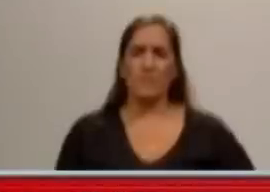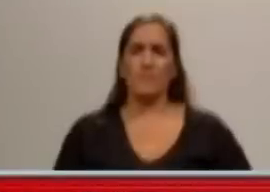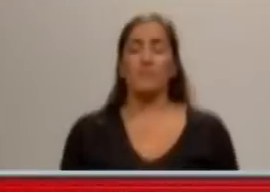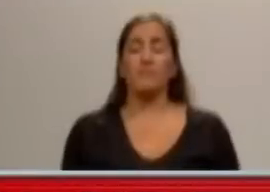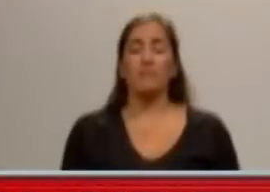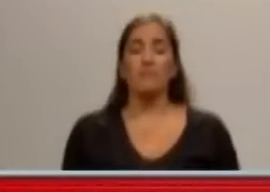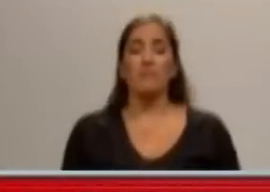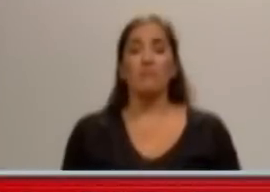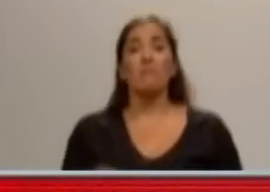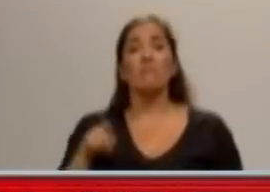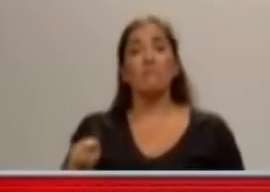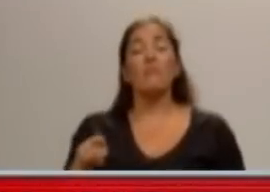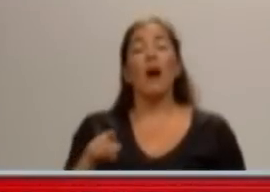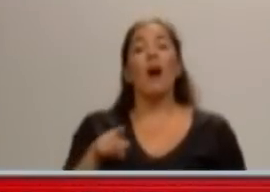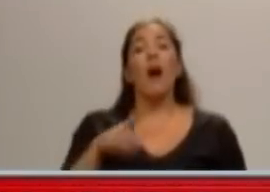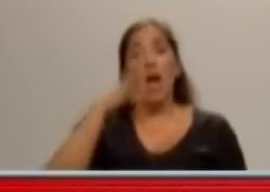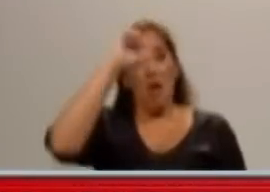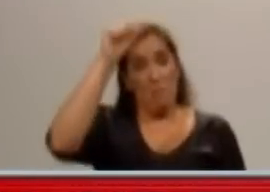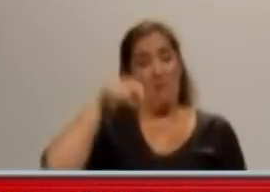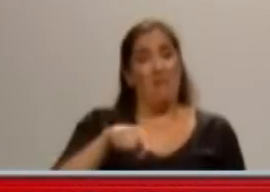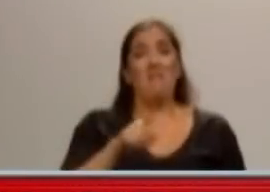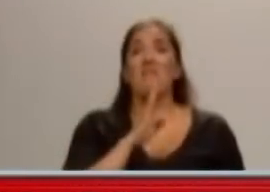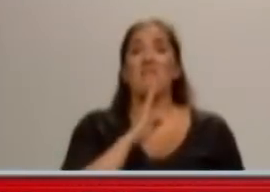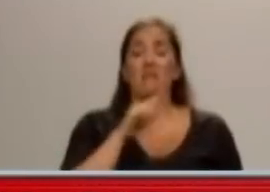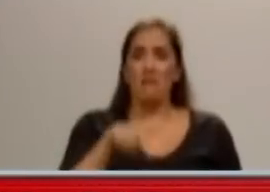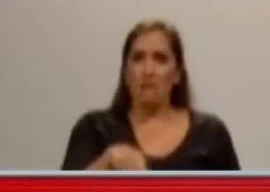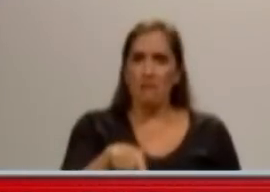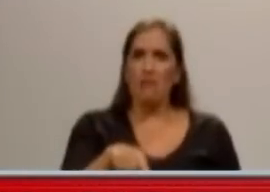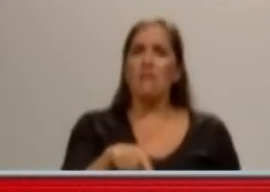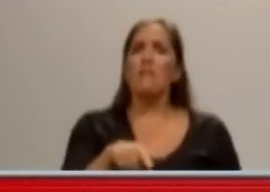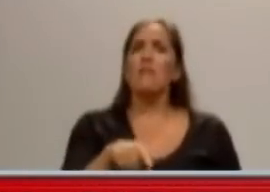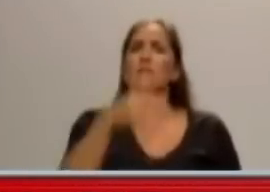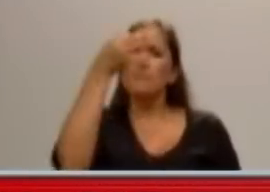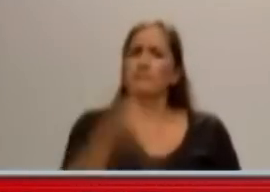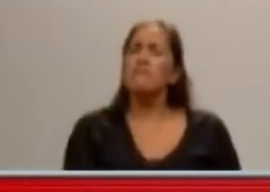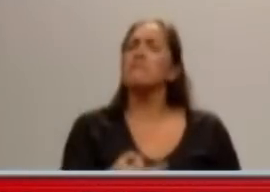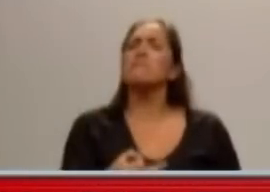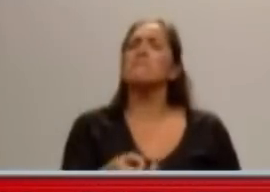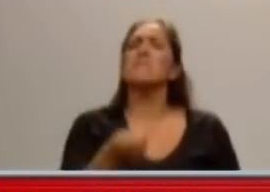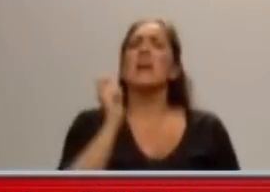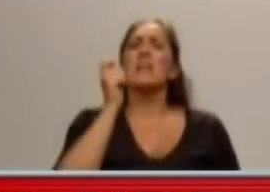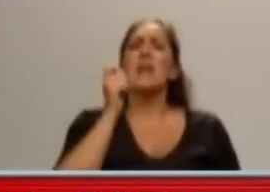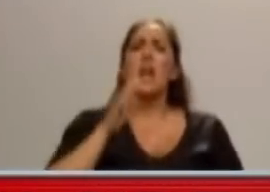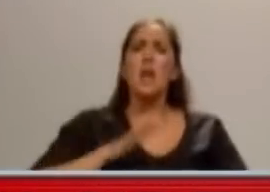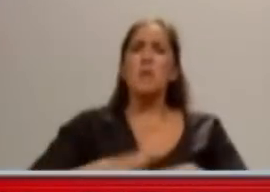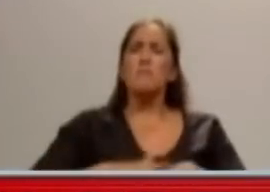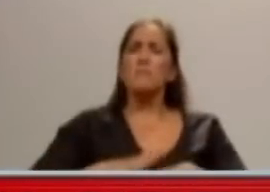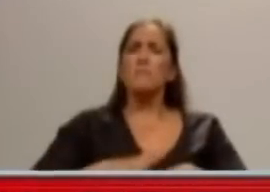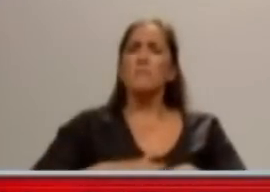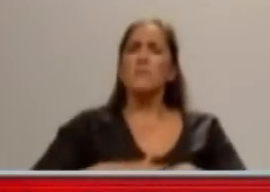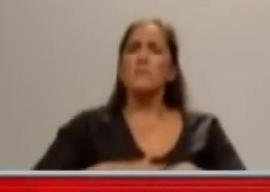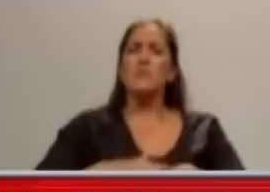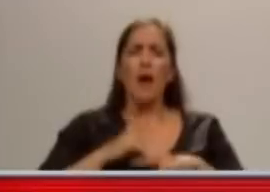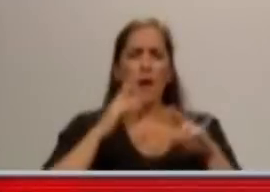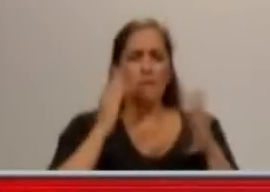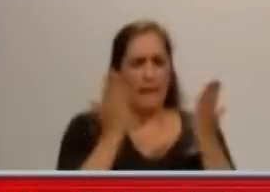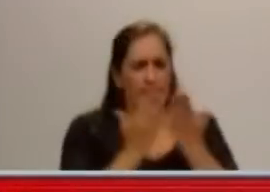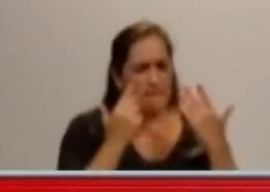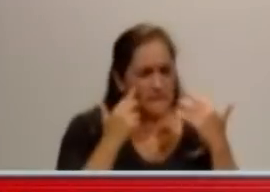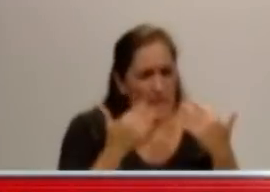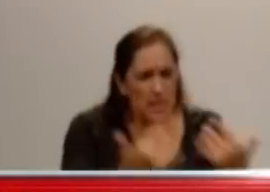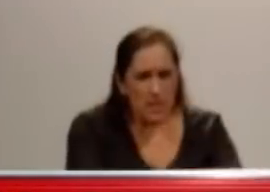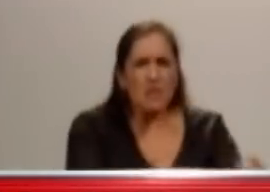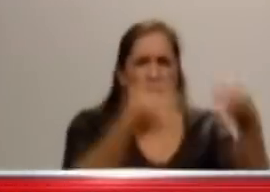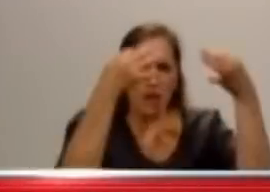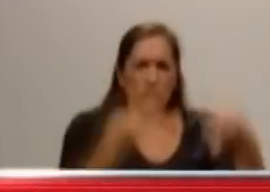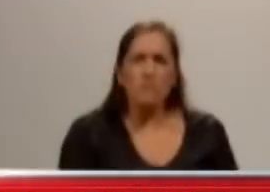detalles que aparecen, ¿no es cierto? Para que veamos el ánimo, el ámbito de inexactitudes, falsedades, mentiras en